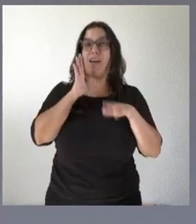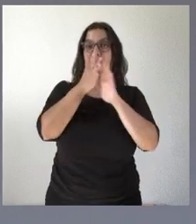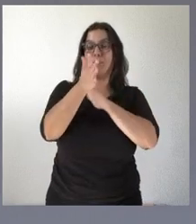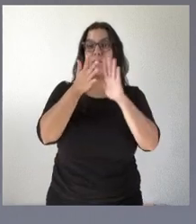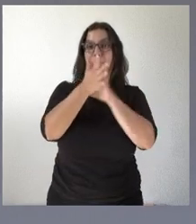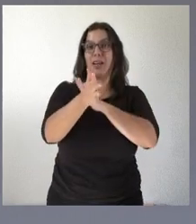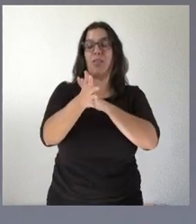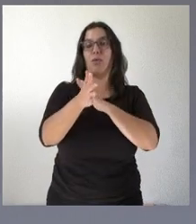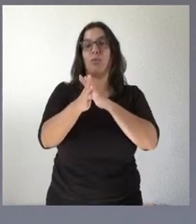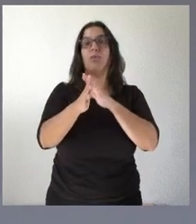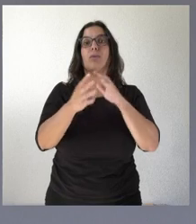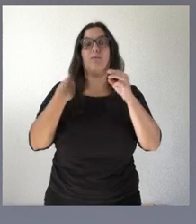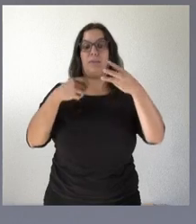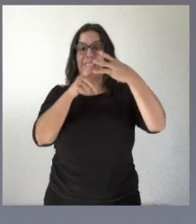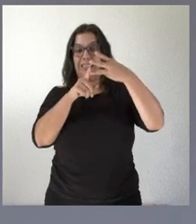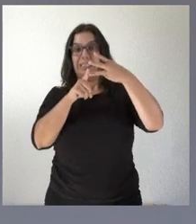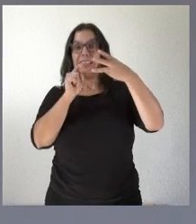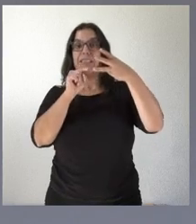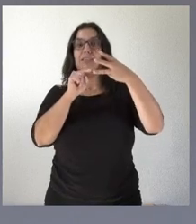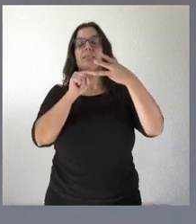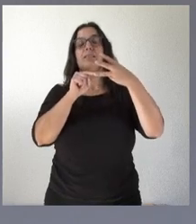a la bolsa de secretarios interventores